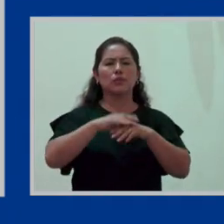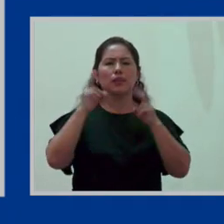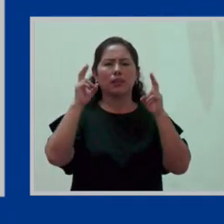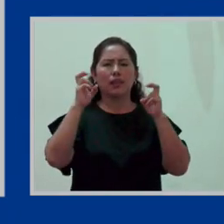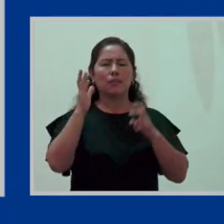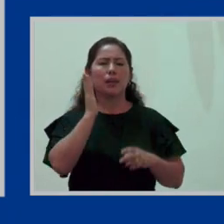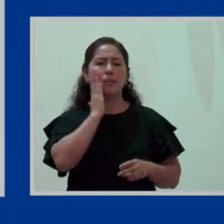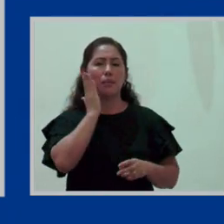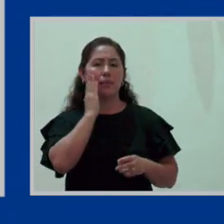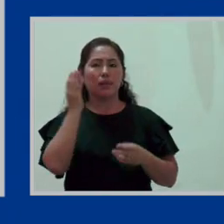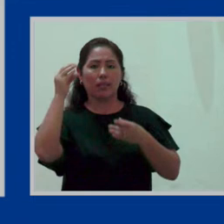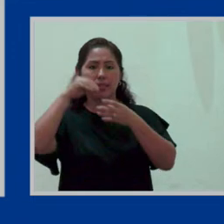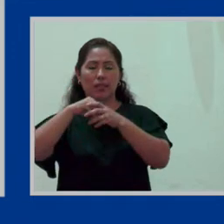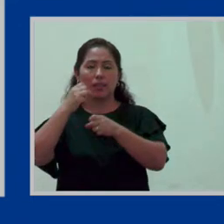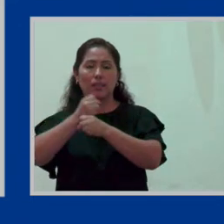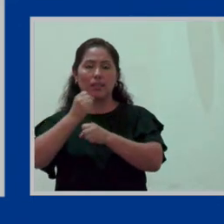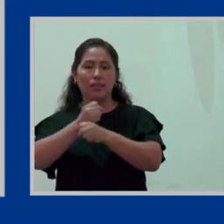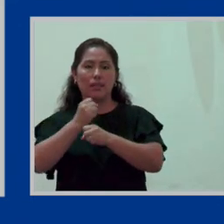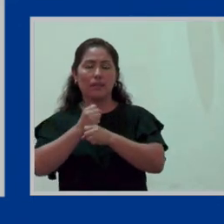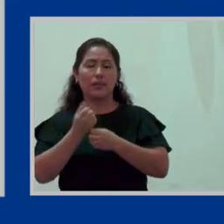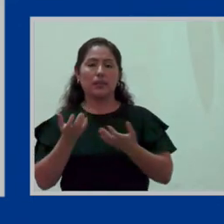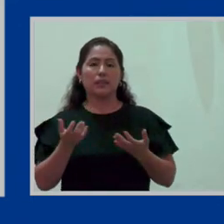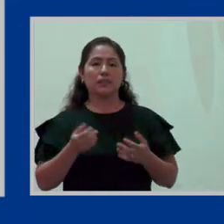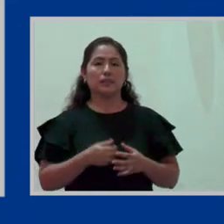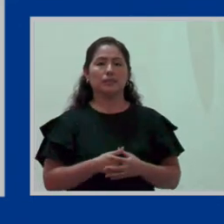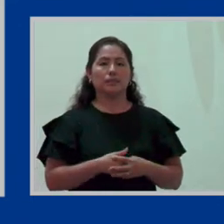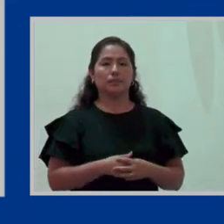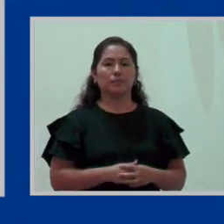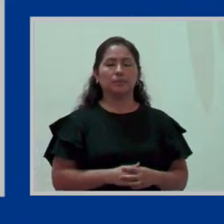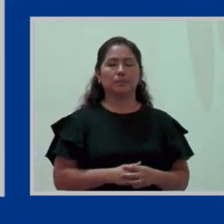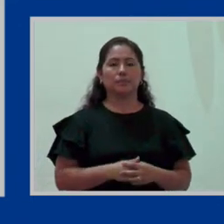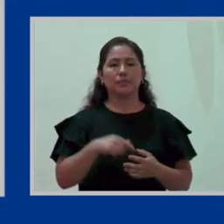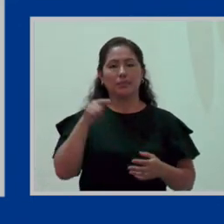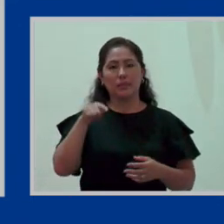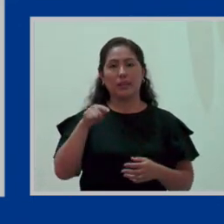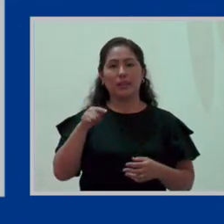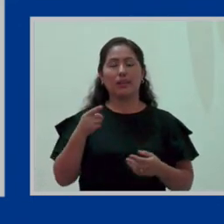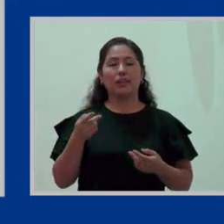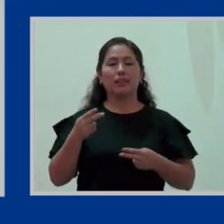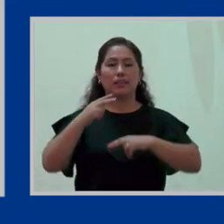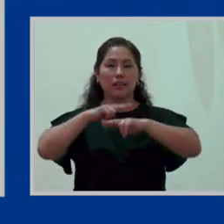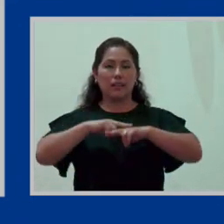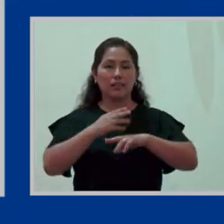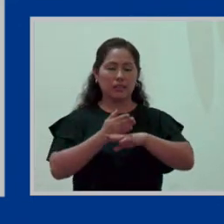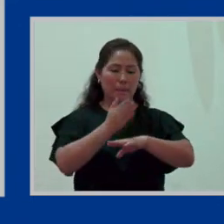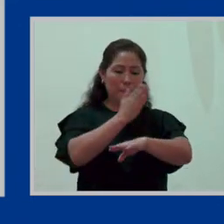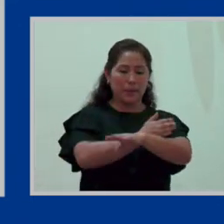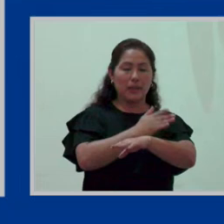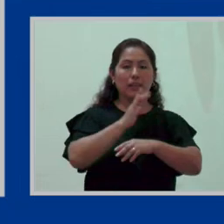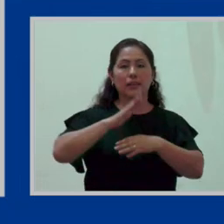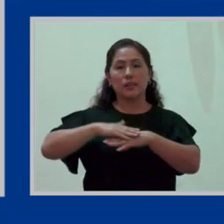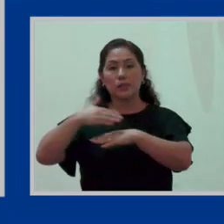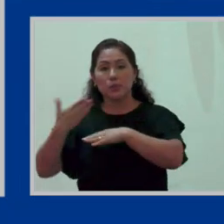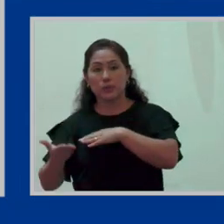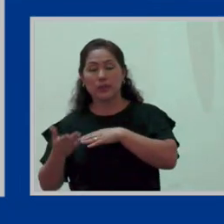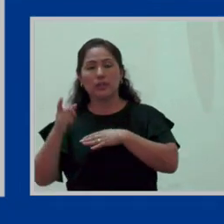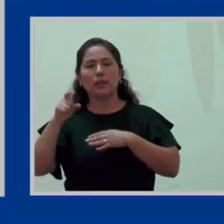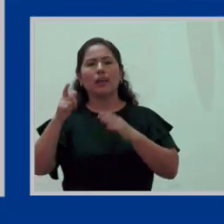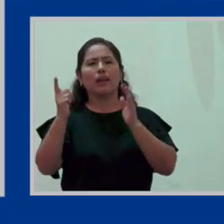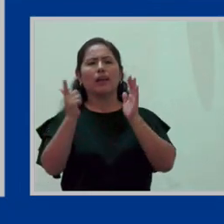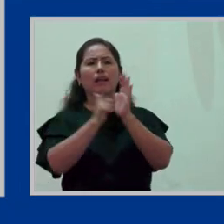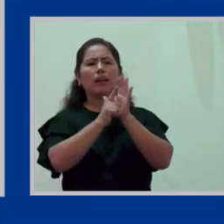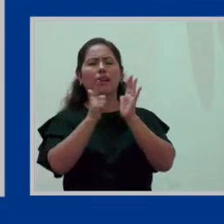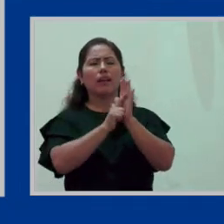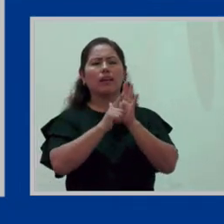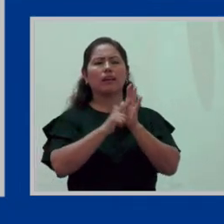que trabajan de forma subordinada y este descanso pre y post natal está contenido en una ley que es